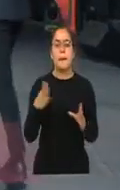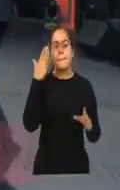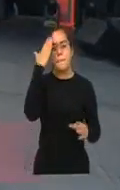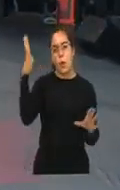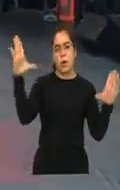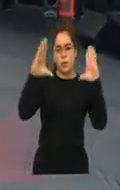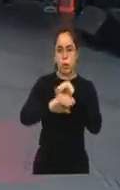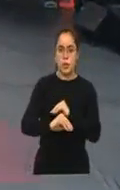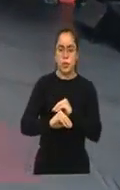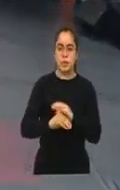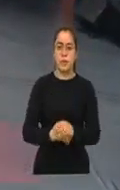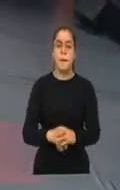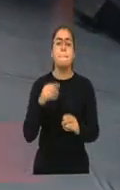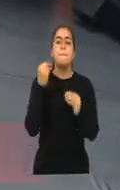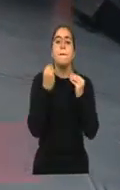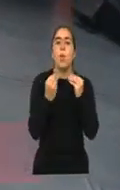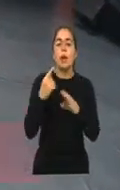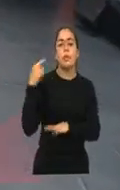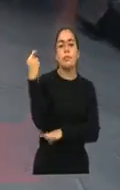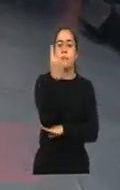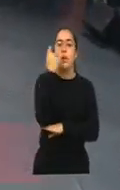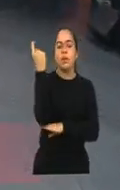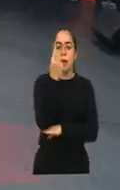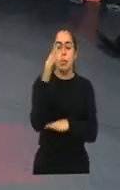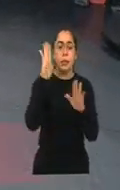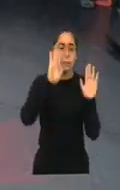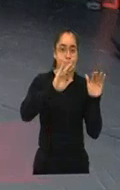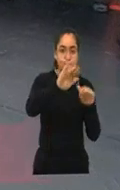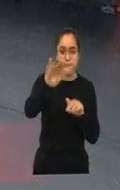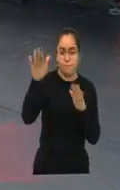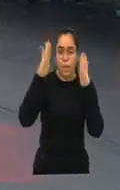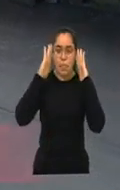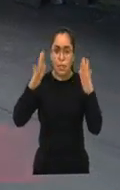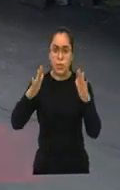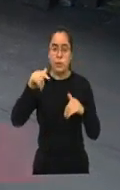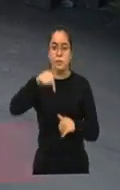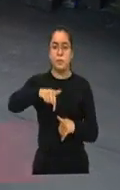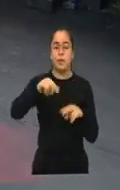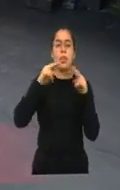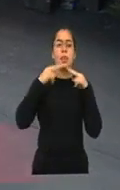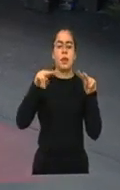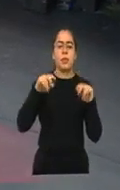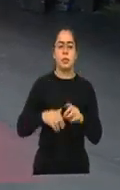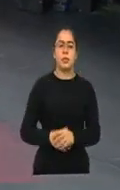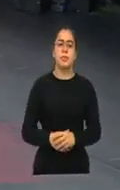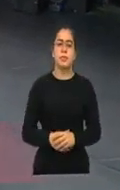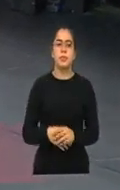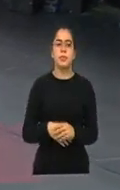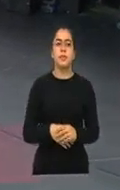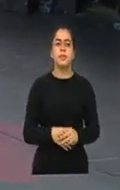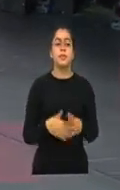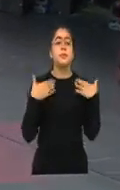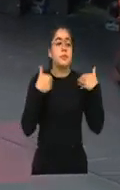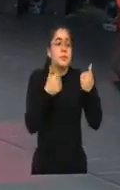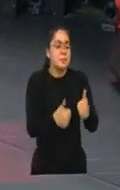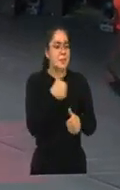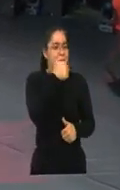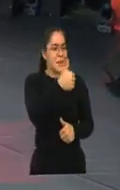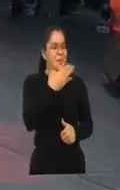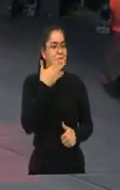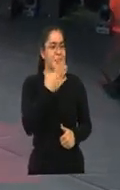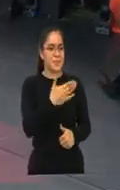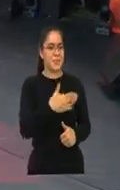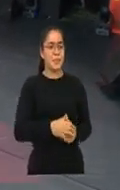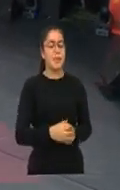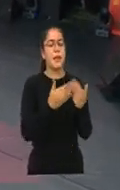Porque sí es muy importante, atención a lo que vamos a comunicar. ¿Cómo está? Gusto saludarlo. Bien, bien, muchas gracias. Gracias por sumarse a